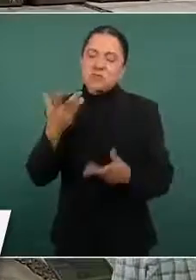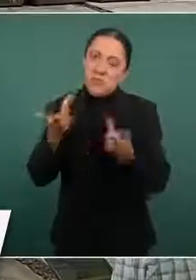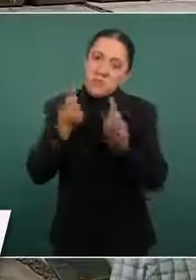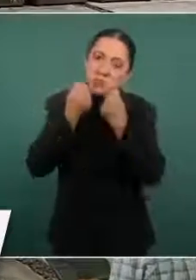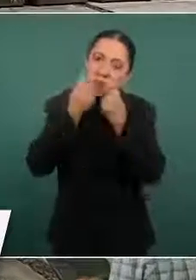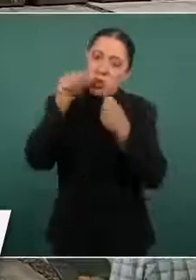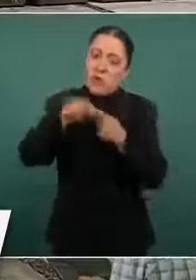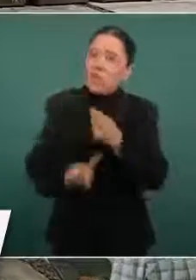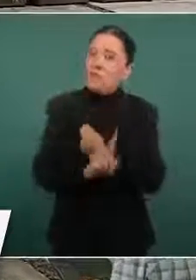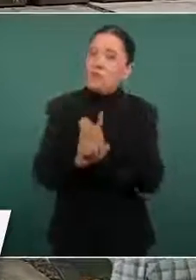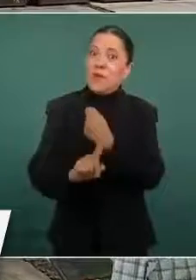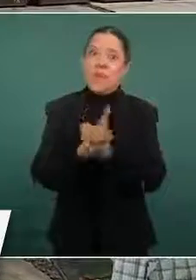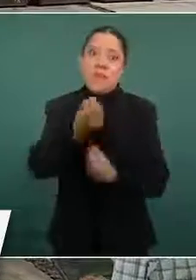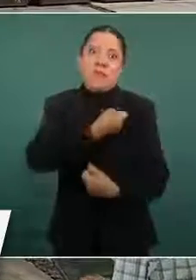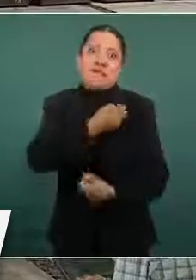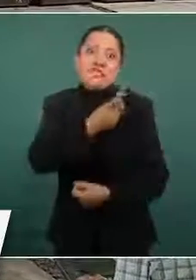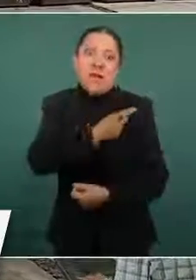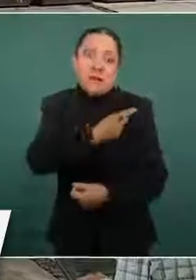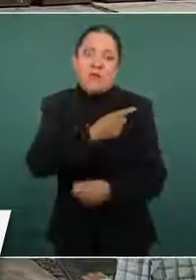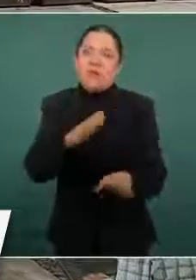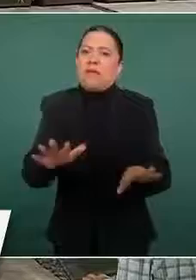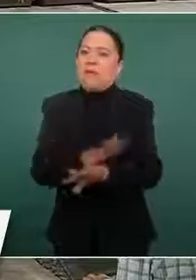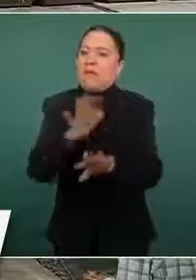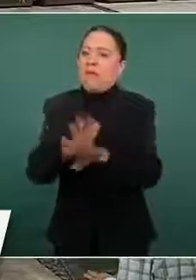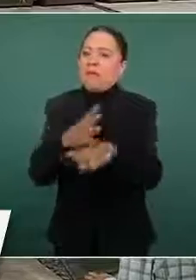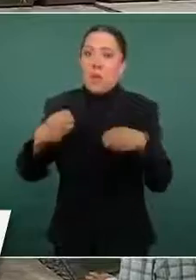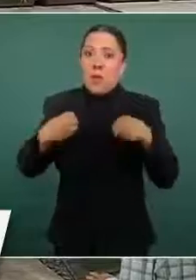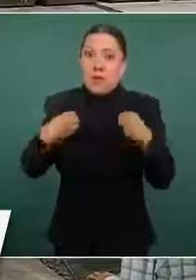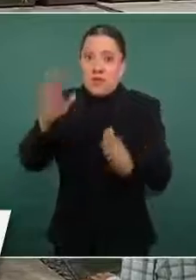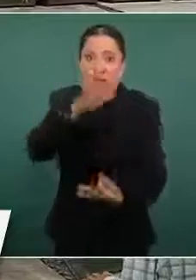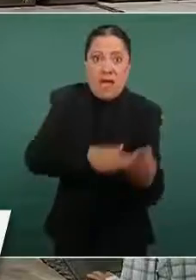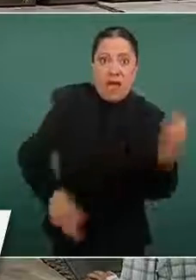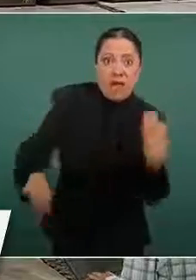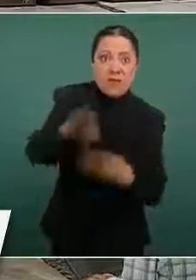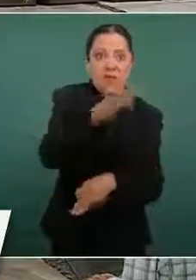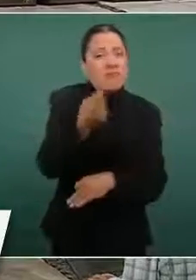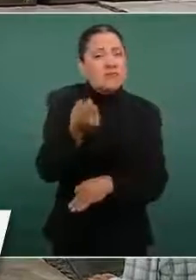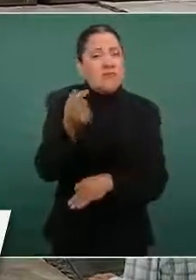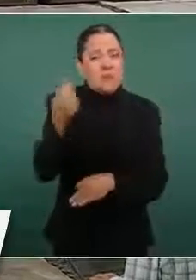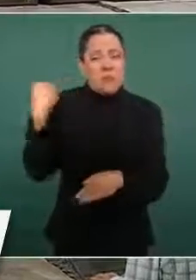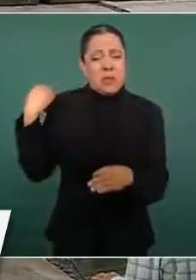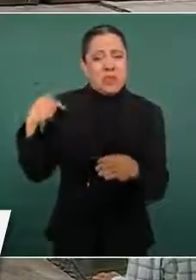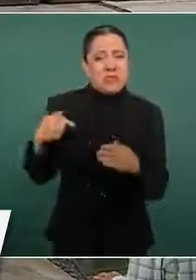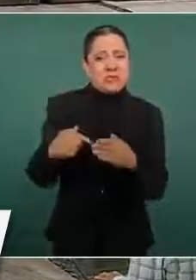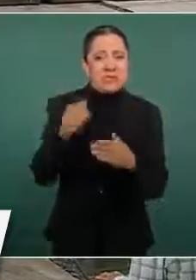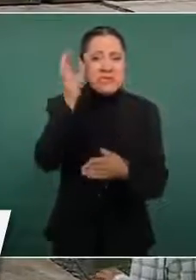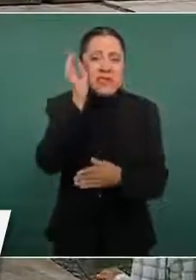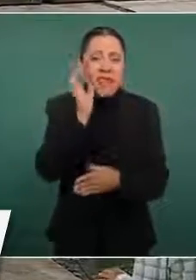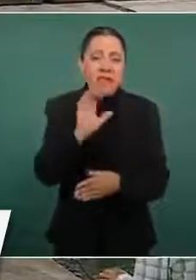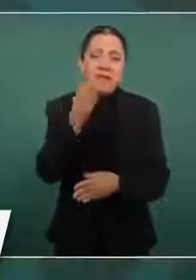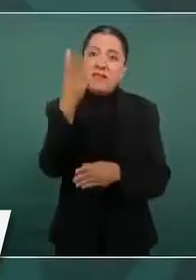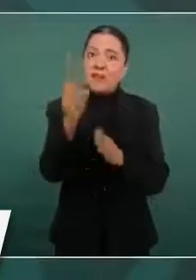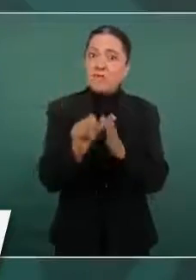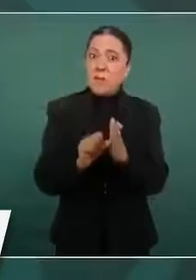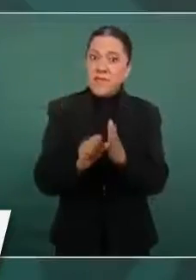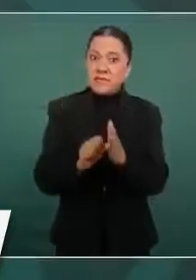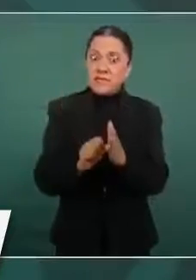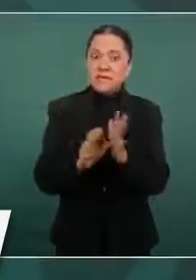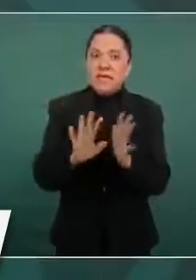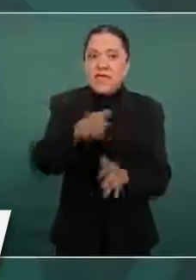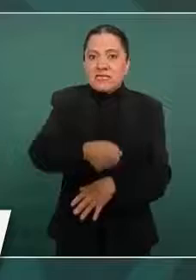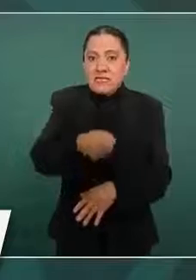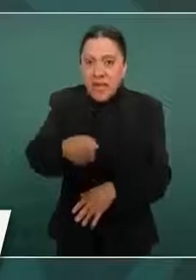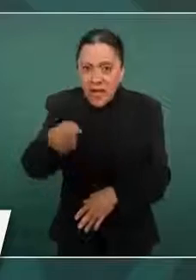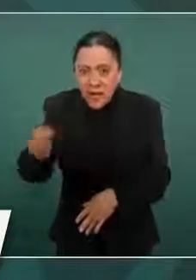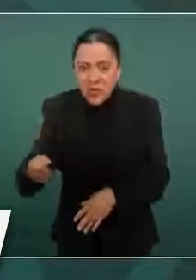que nos ha cambiado la vida a todos en poco más de tres meses. Saludo cordialmente a la